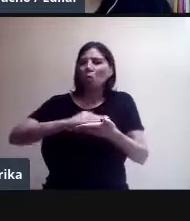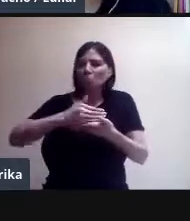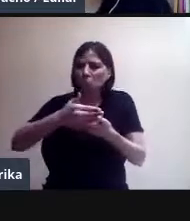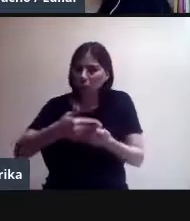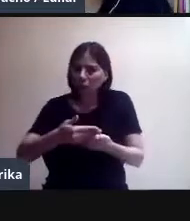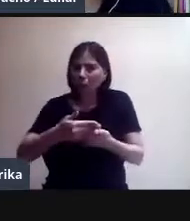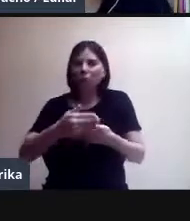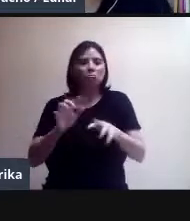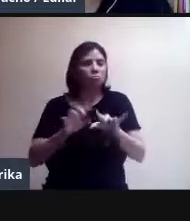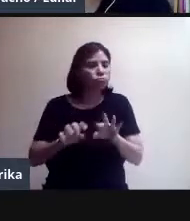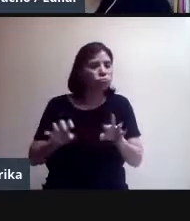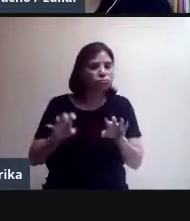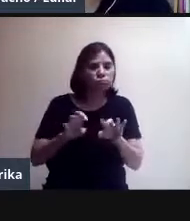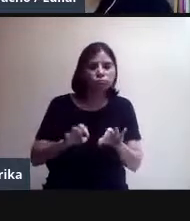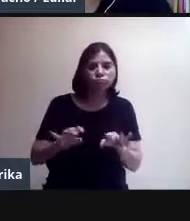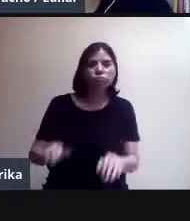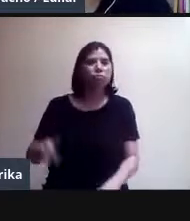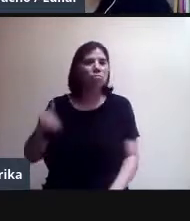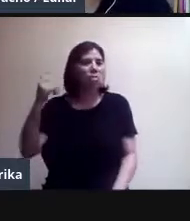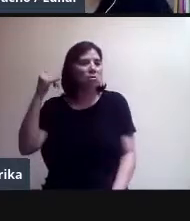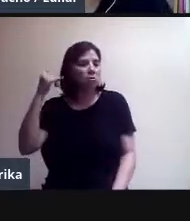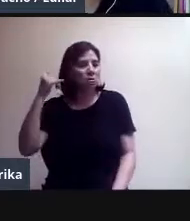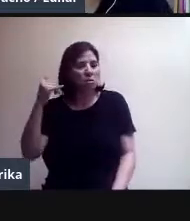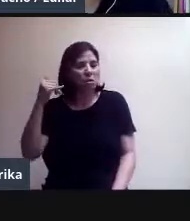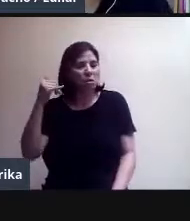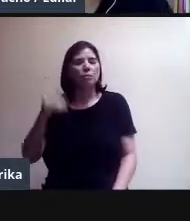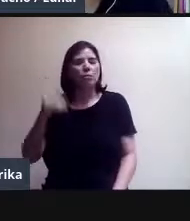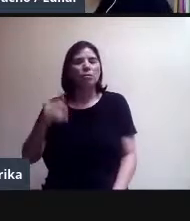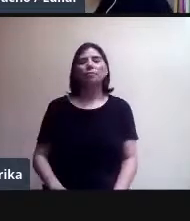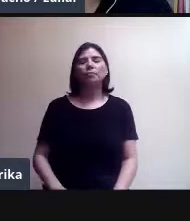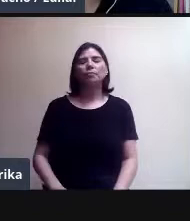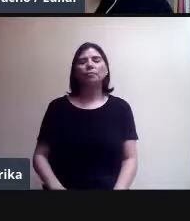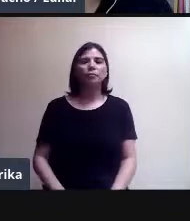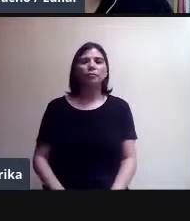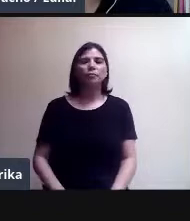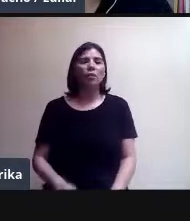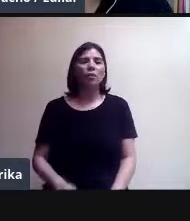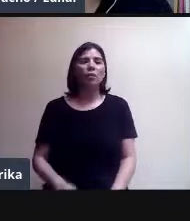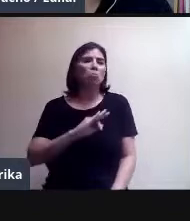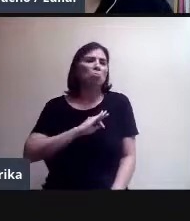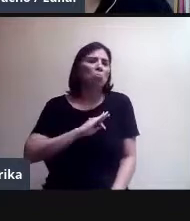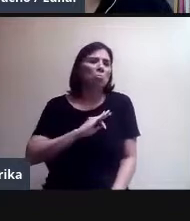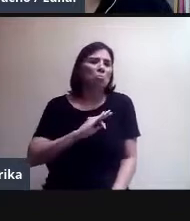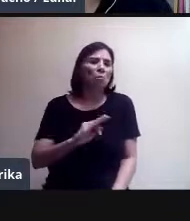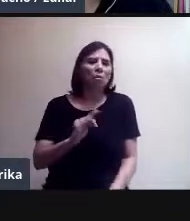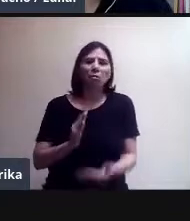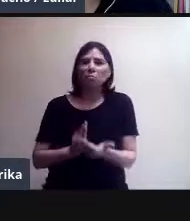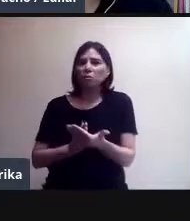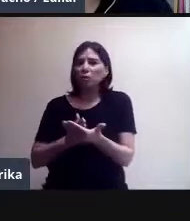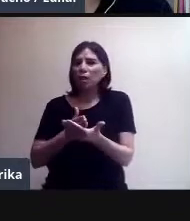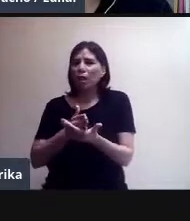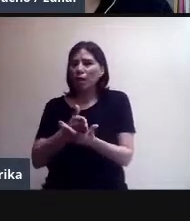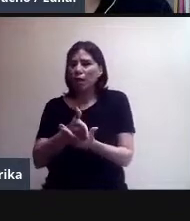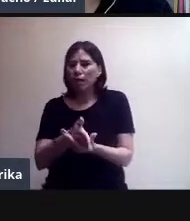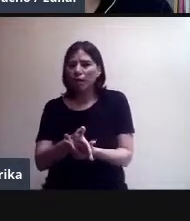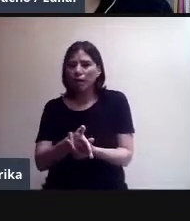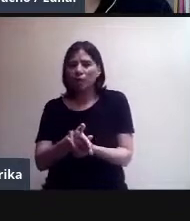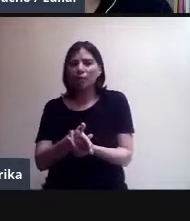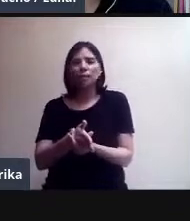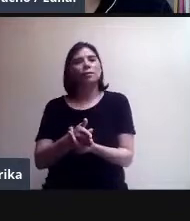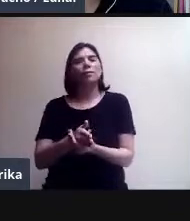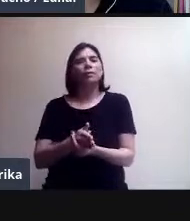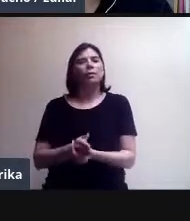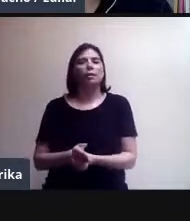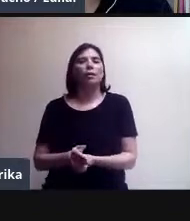cómodo. Podemos simplemente, con el acceso que nos pueda dar